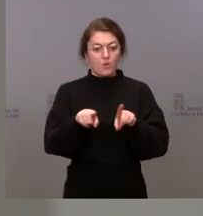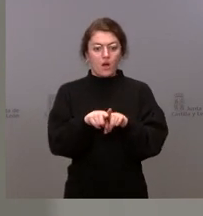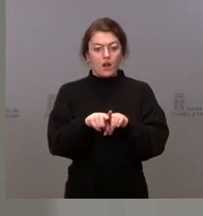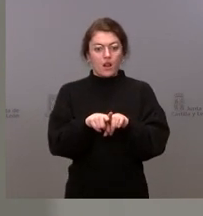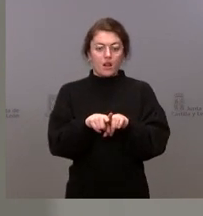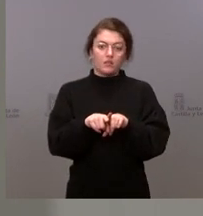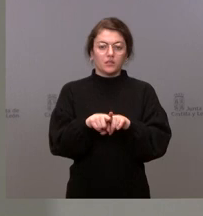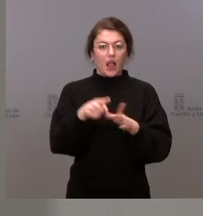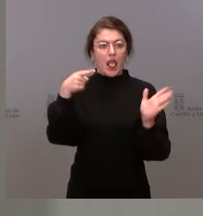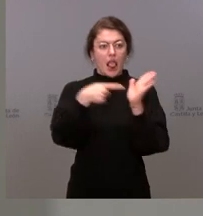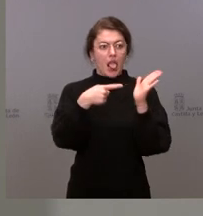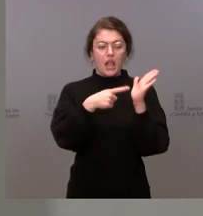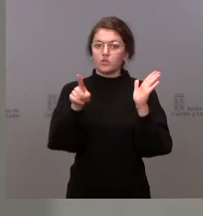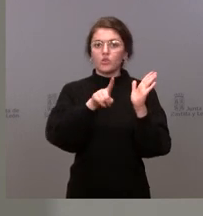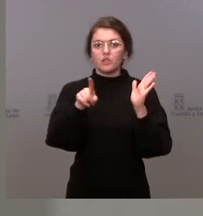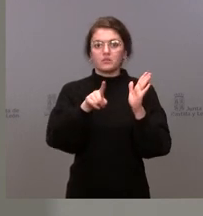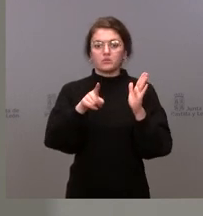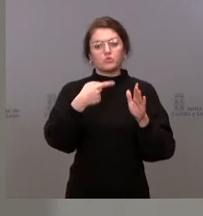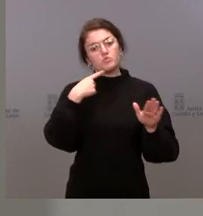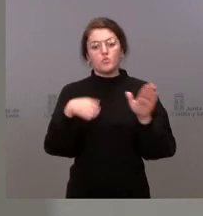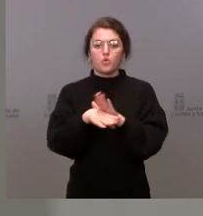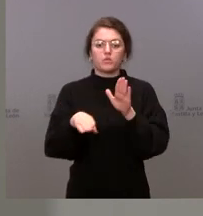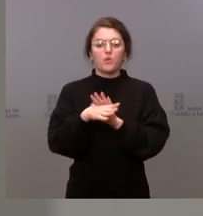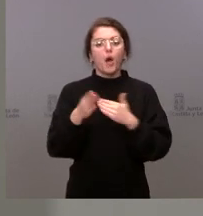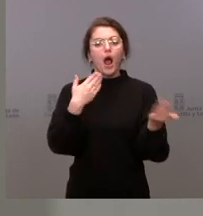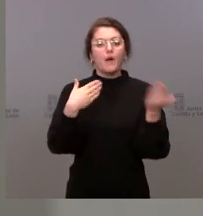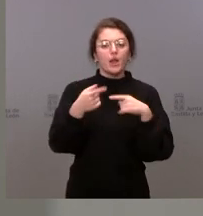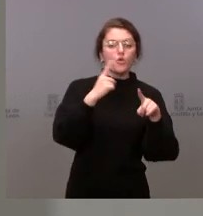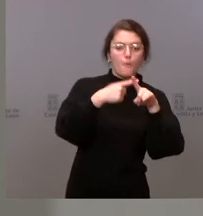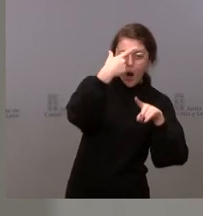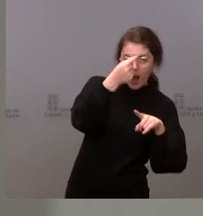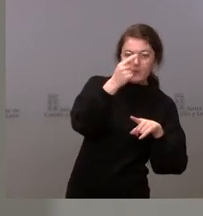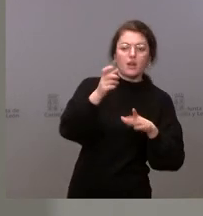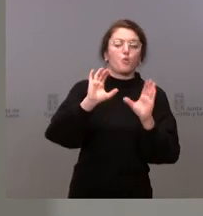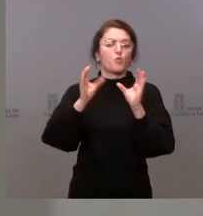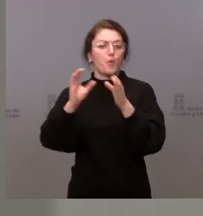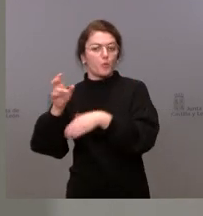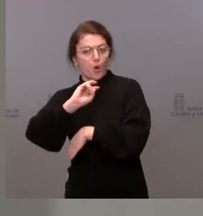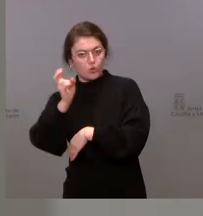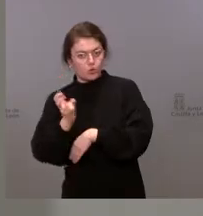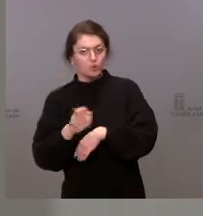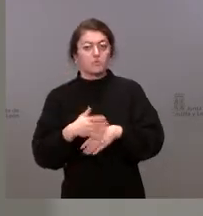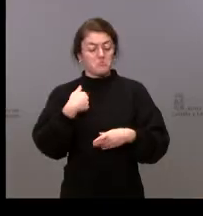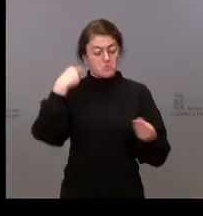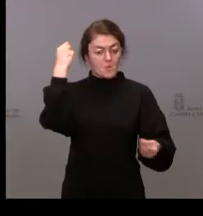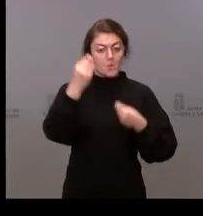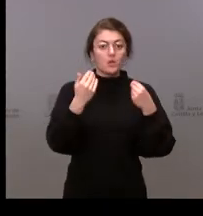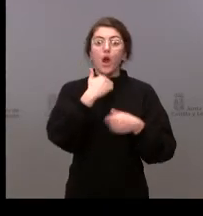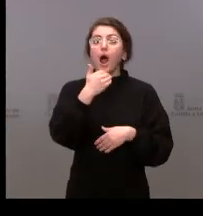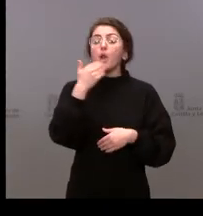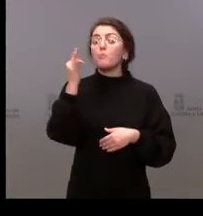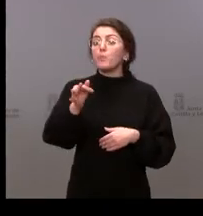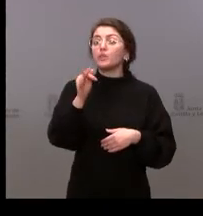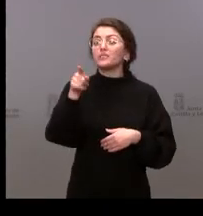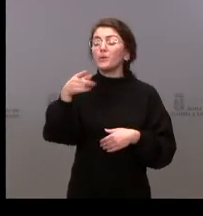seguir hablando, vamos a seguir hablando con Por Ávila y con todos los grupos parlamentarios. Y yo creo que Carlos, estoy seguro, tiene algo bueno que decir del